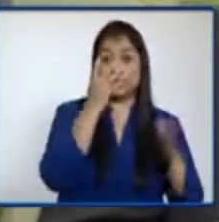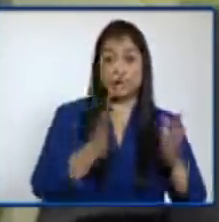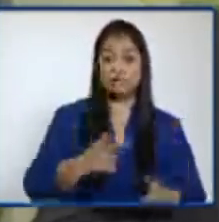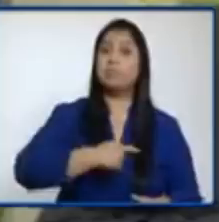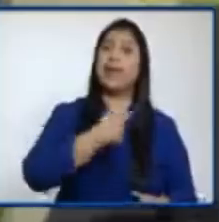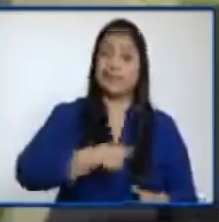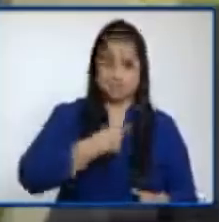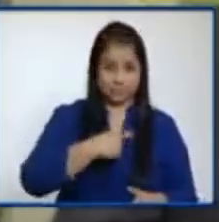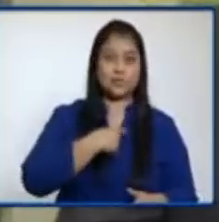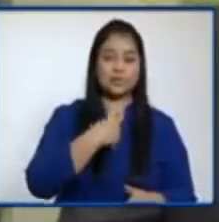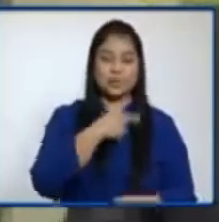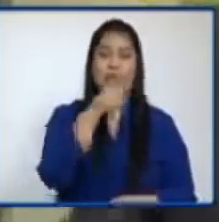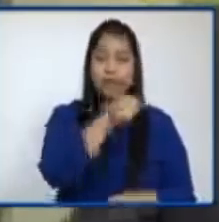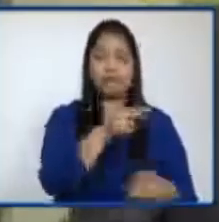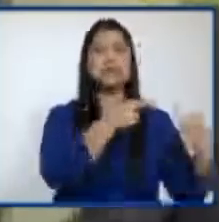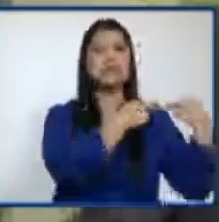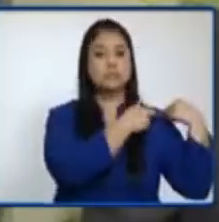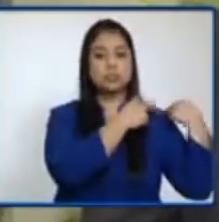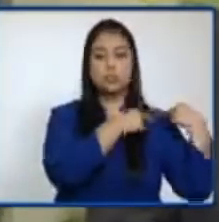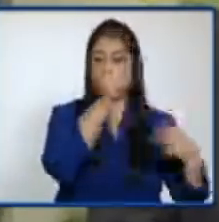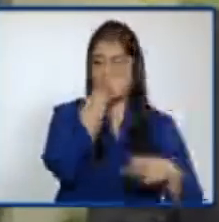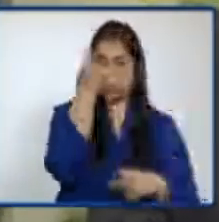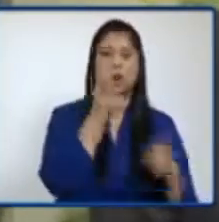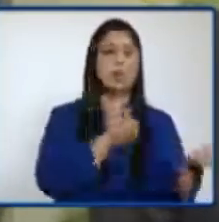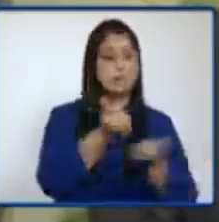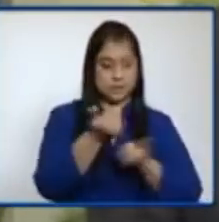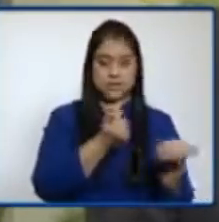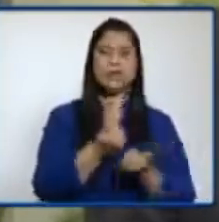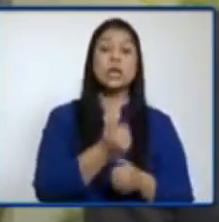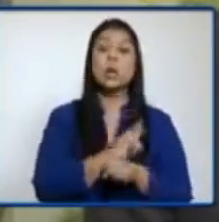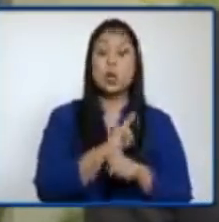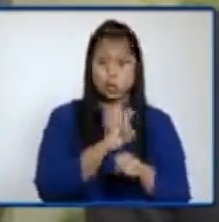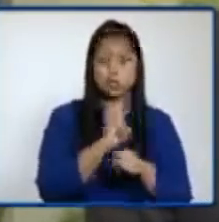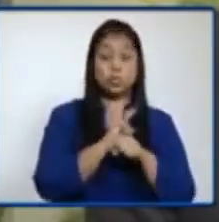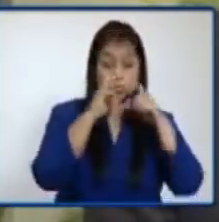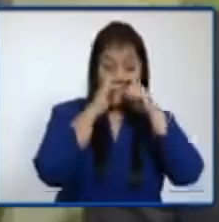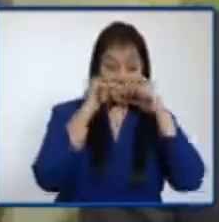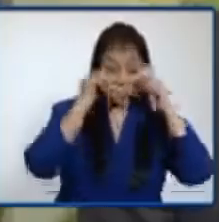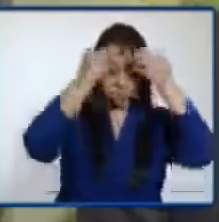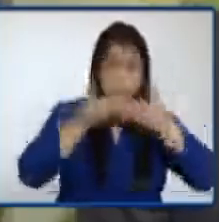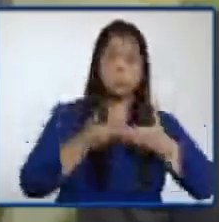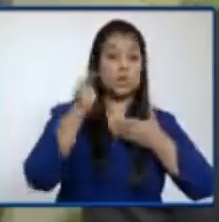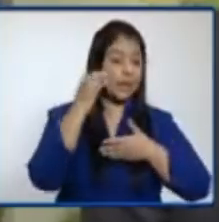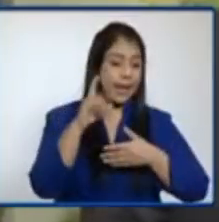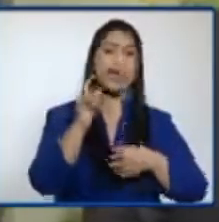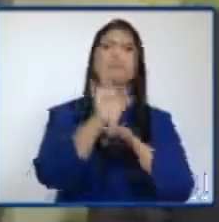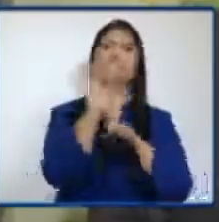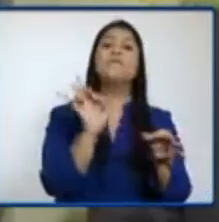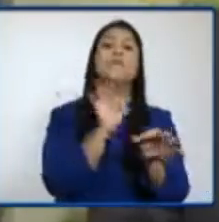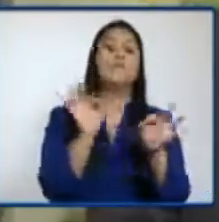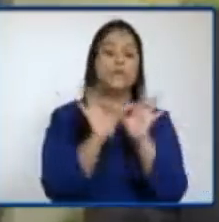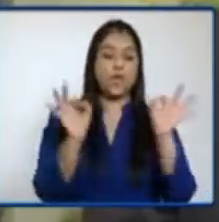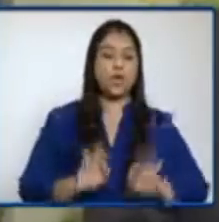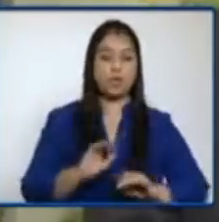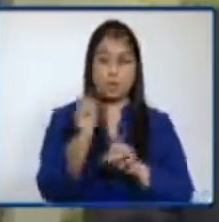los maestros, tienen la responsabilidad laboral administrativa de utilizar esos insumos de forma correcta. Entonces esas son las dos